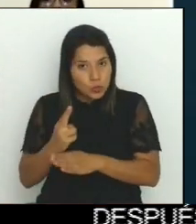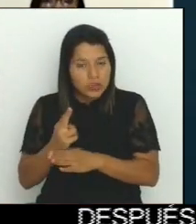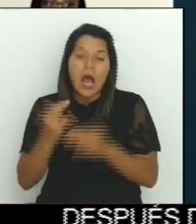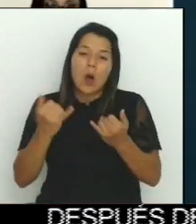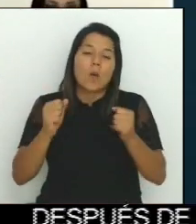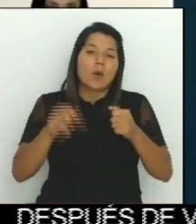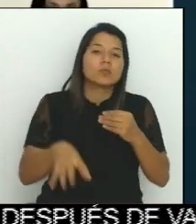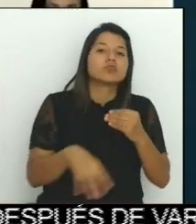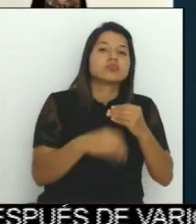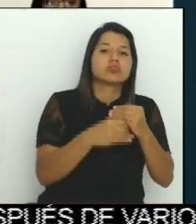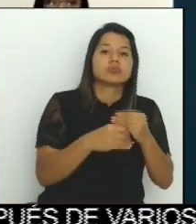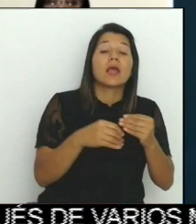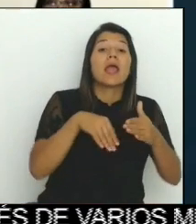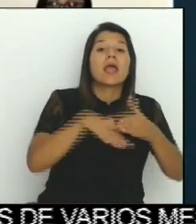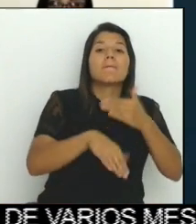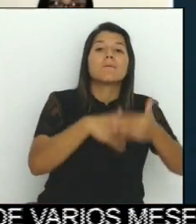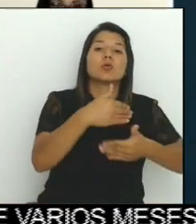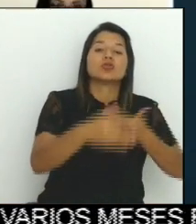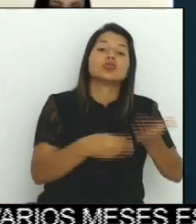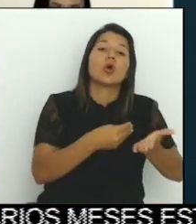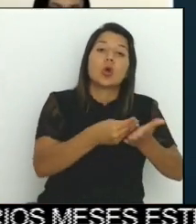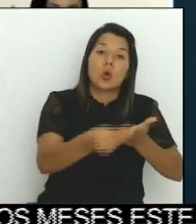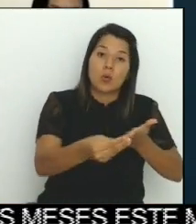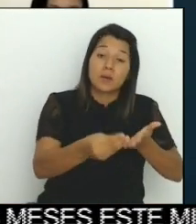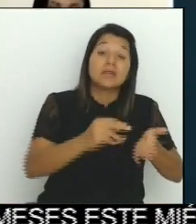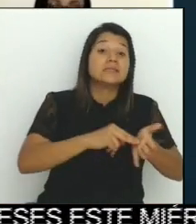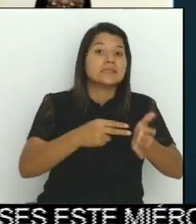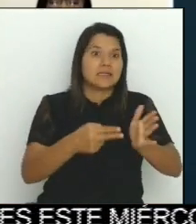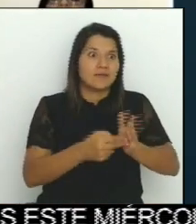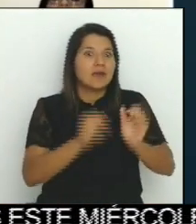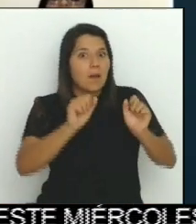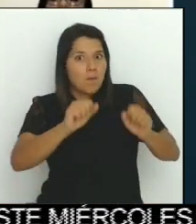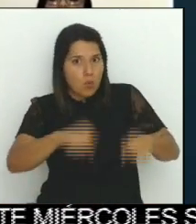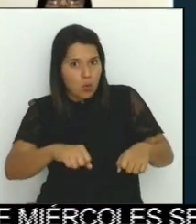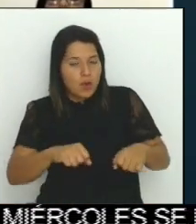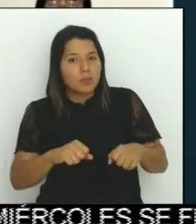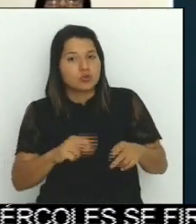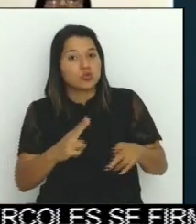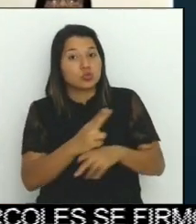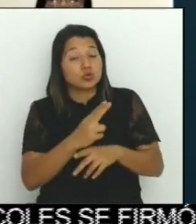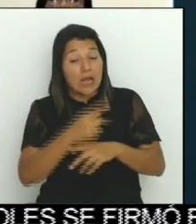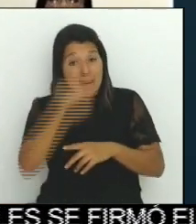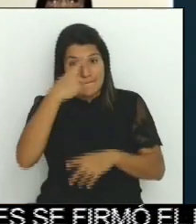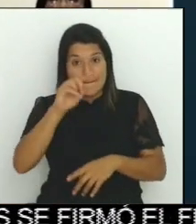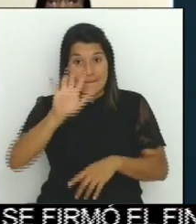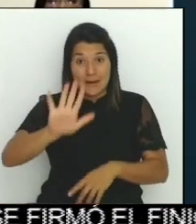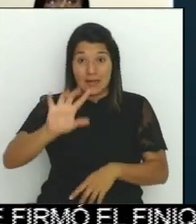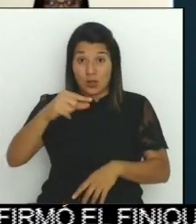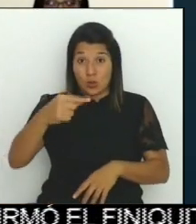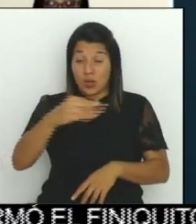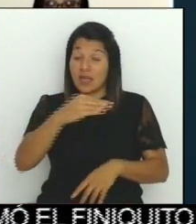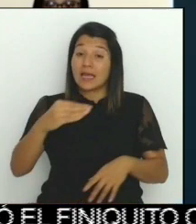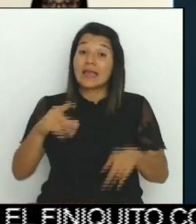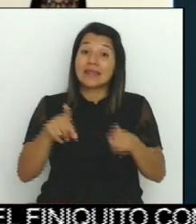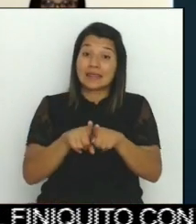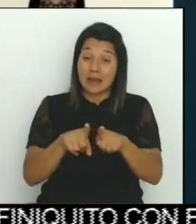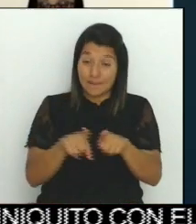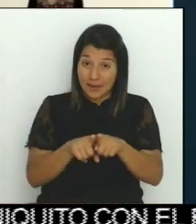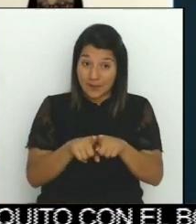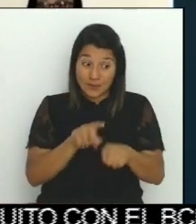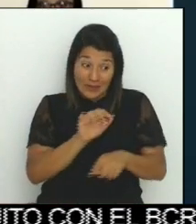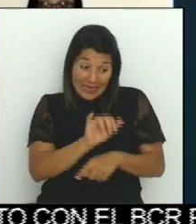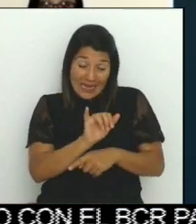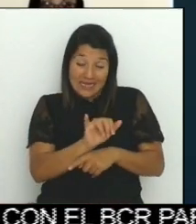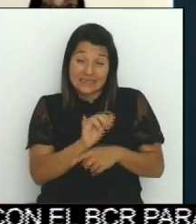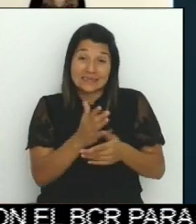la cual se puede hacer el despliegue de 5G y también porque en ese segmento de frecuencia el cartel va a